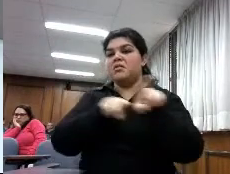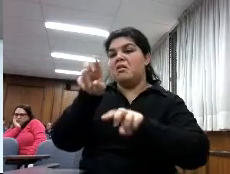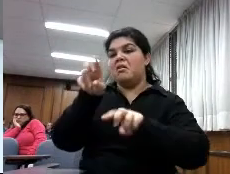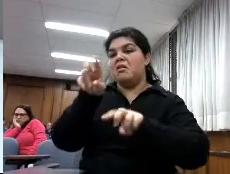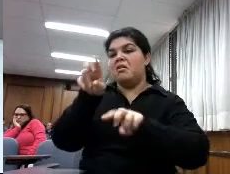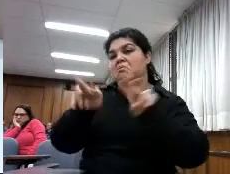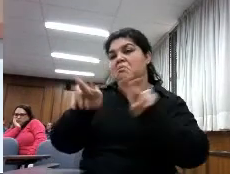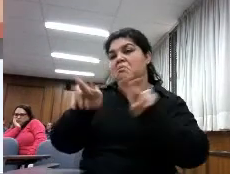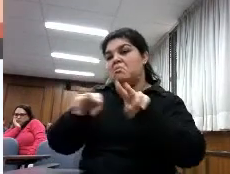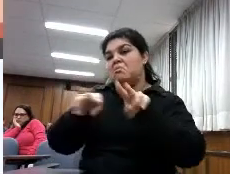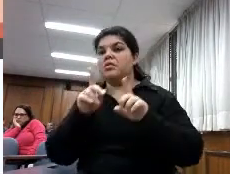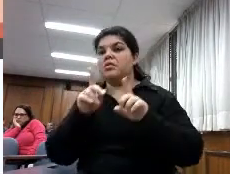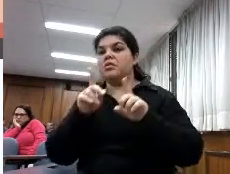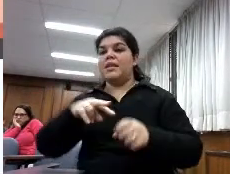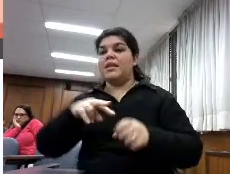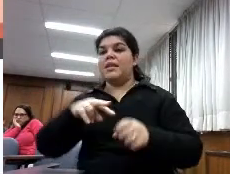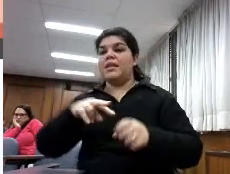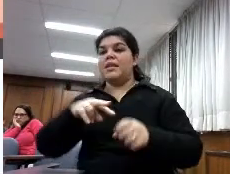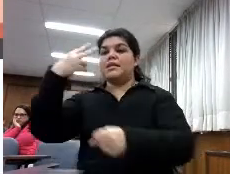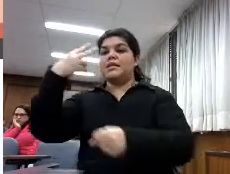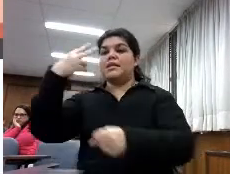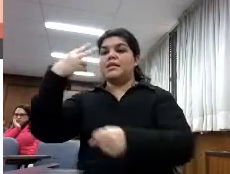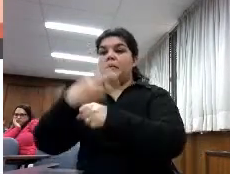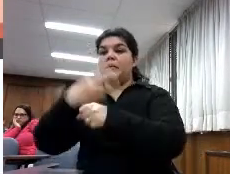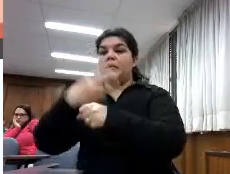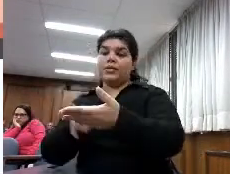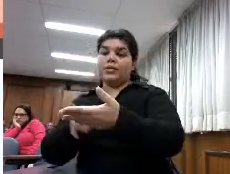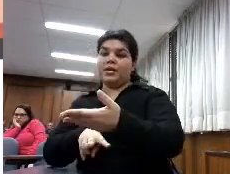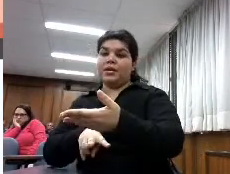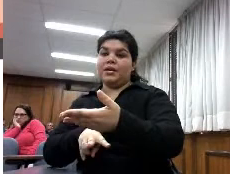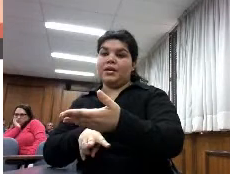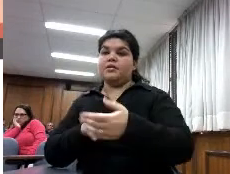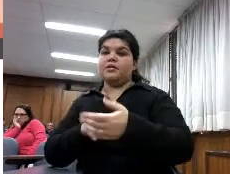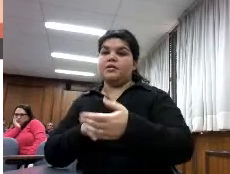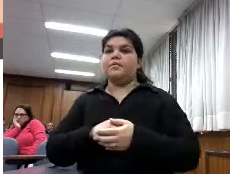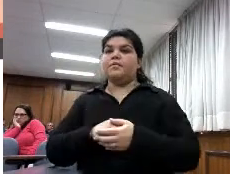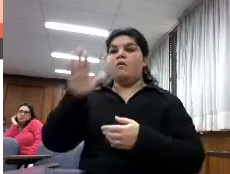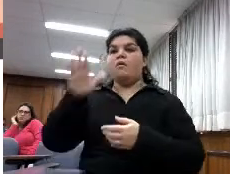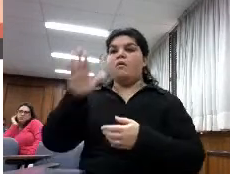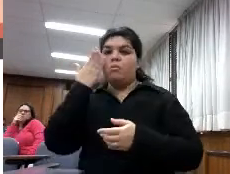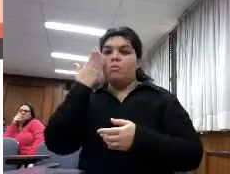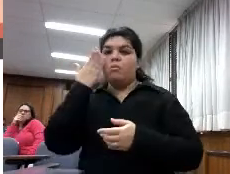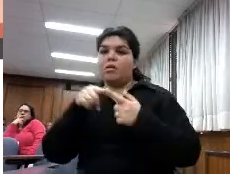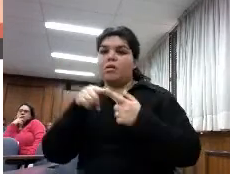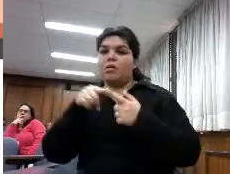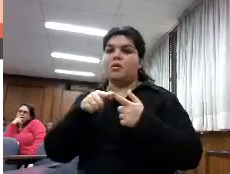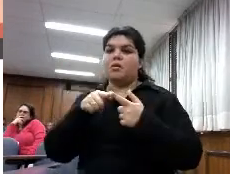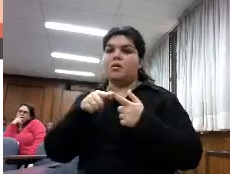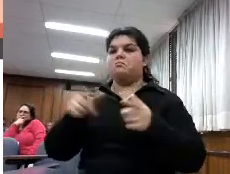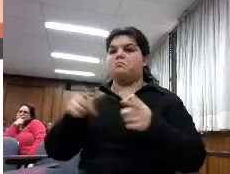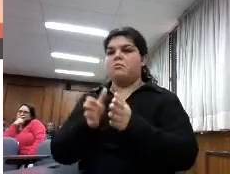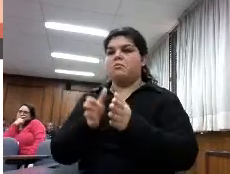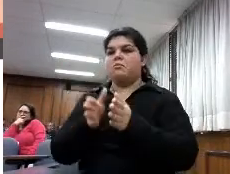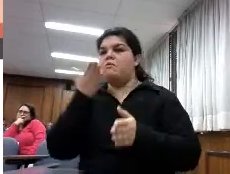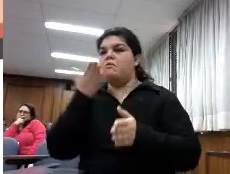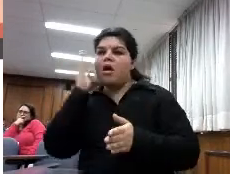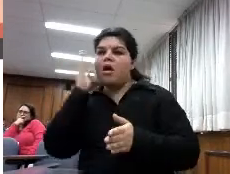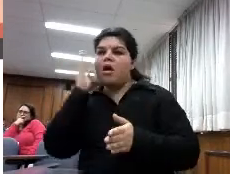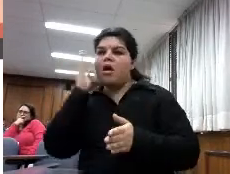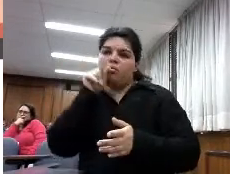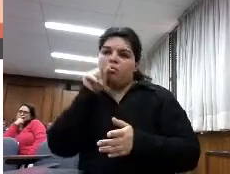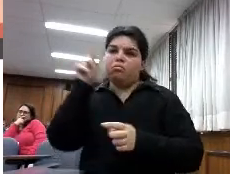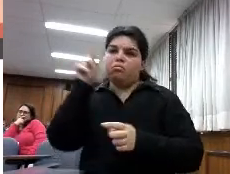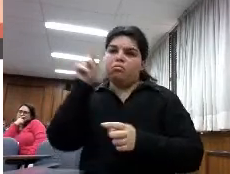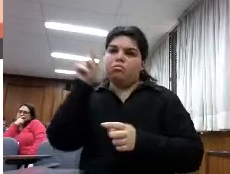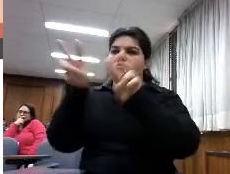segundo uso que hacen es leer leer blog leer redes sociales leer prensa es el segundo gran uso por